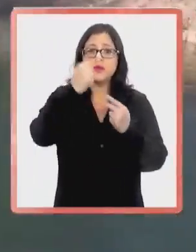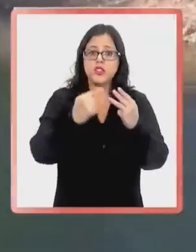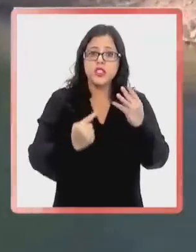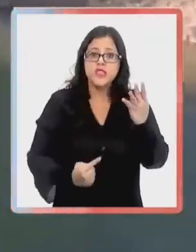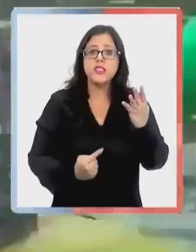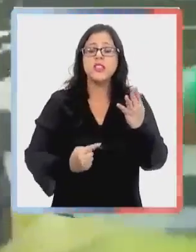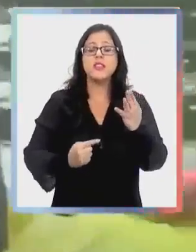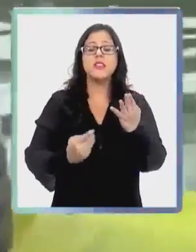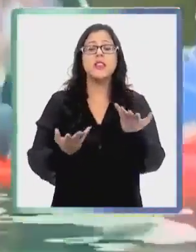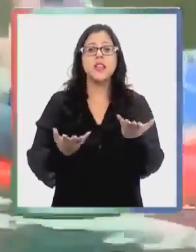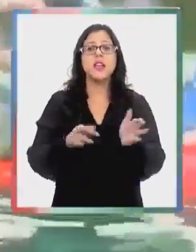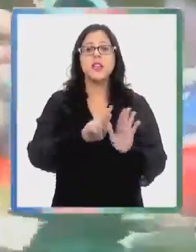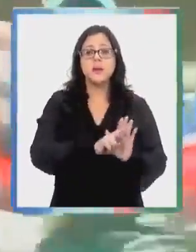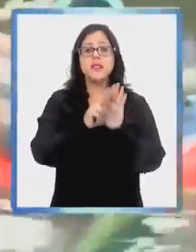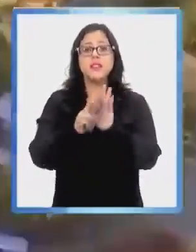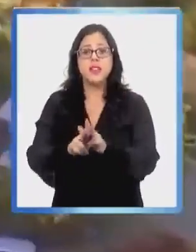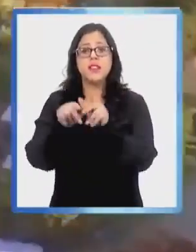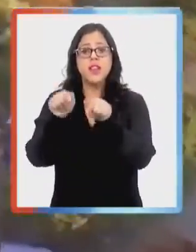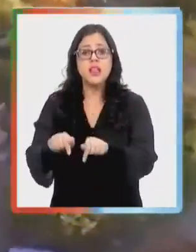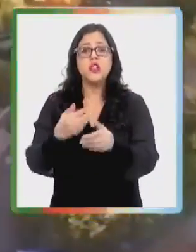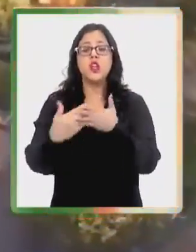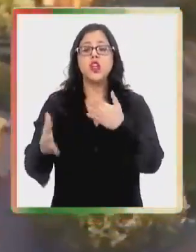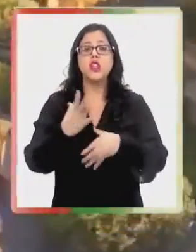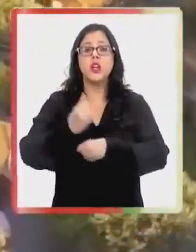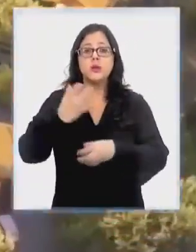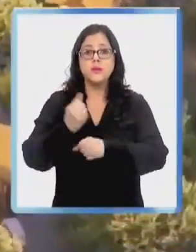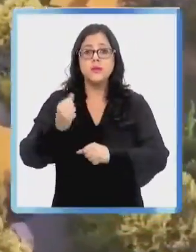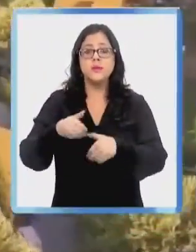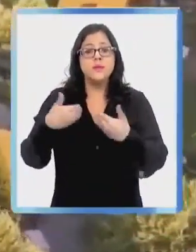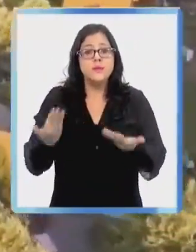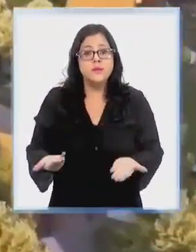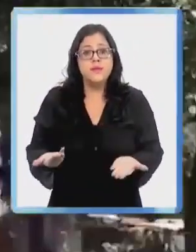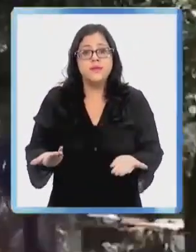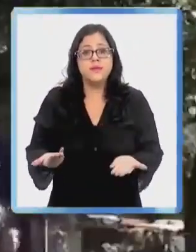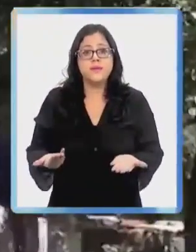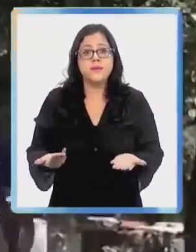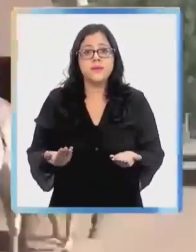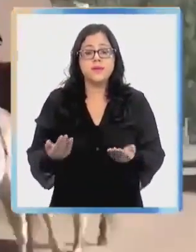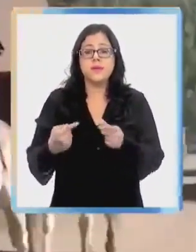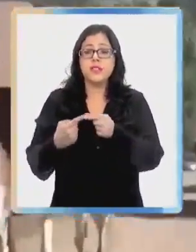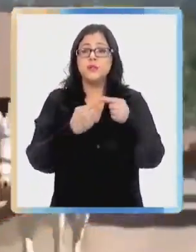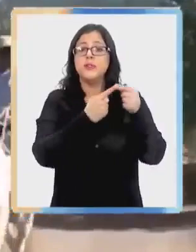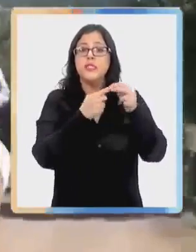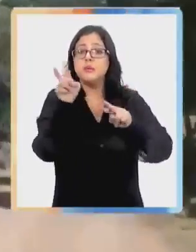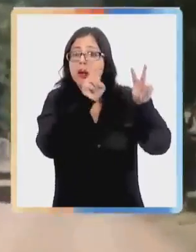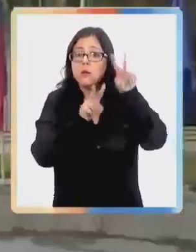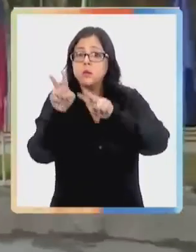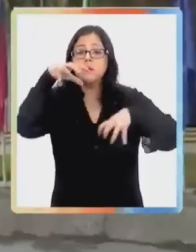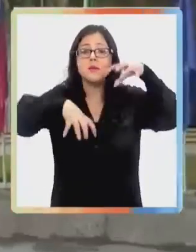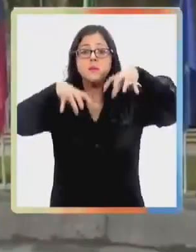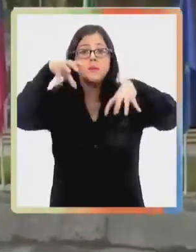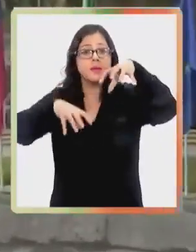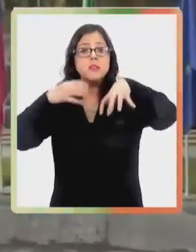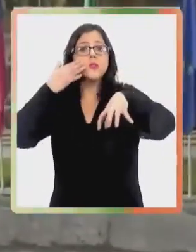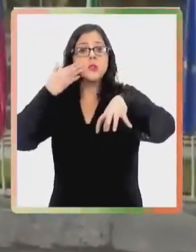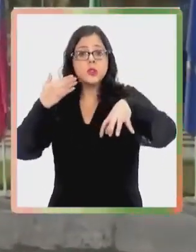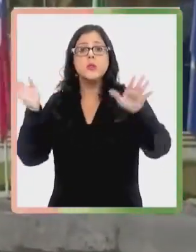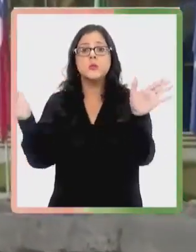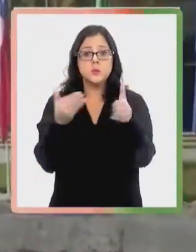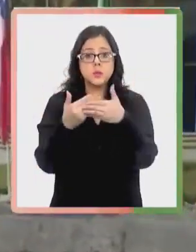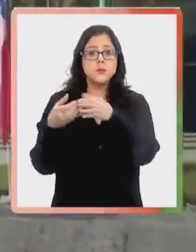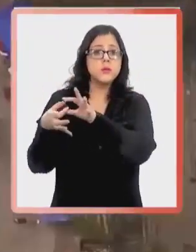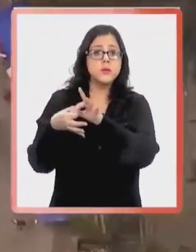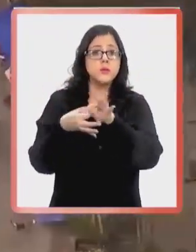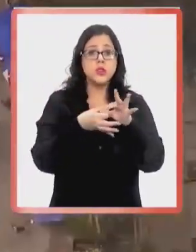operadores de este rubro en la Delegación Provincial de los Andes, pese a que el principal atractivo, como lo es la cordillera, se